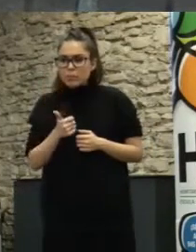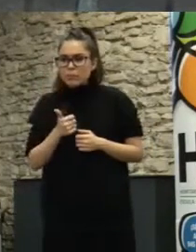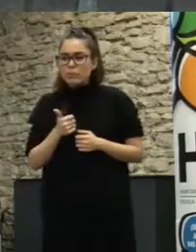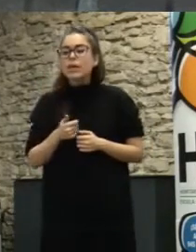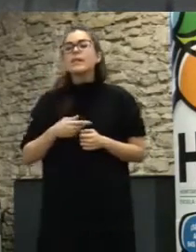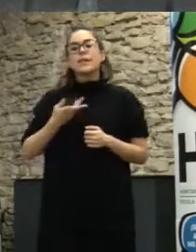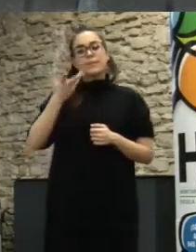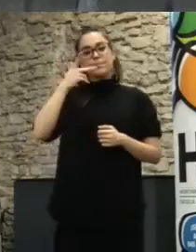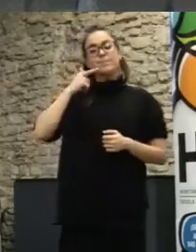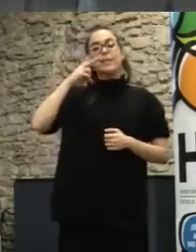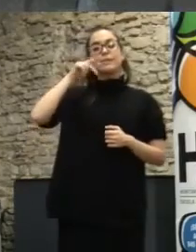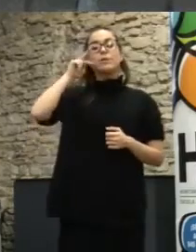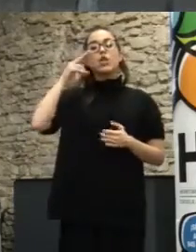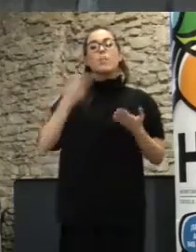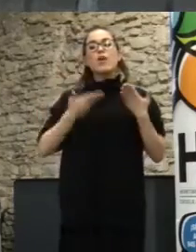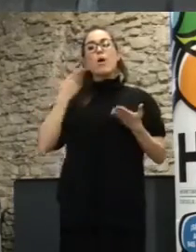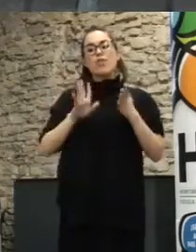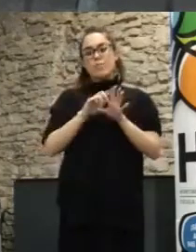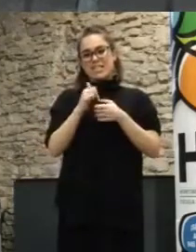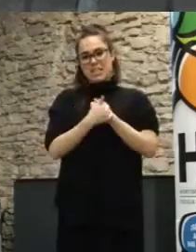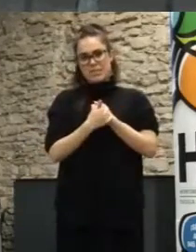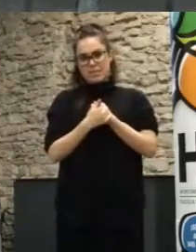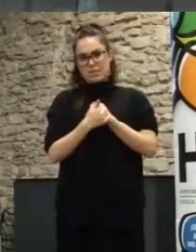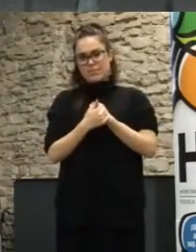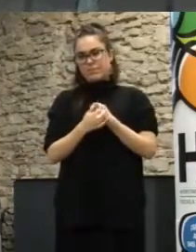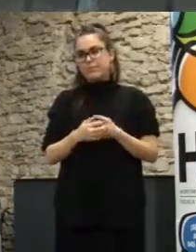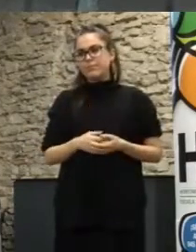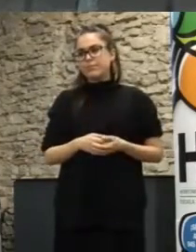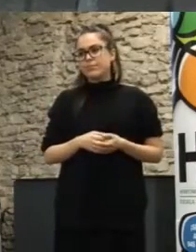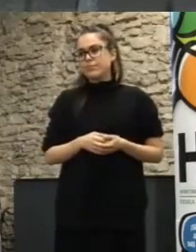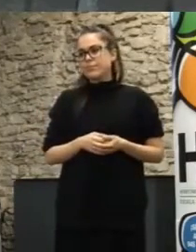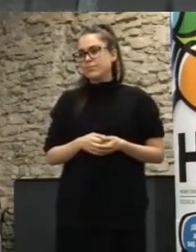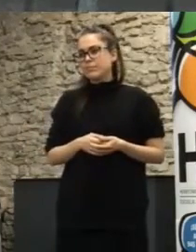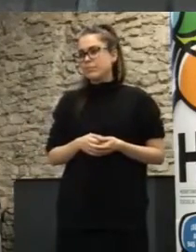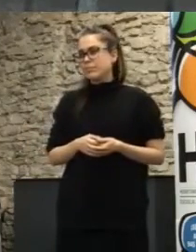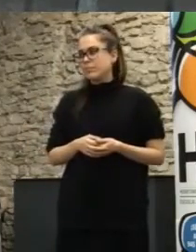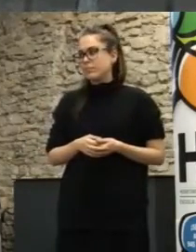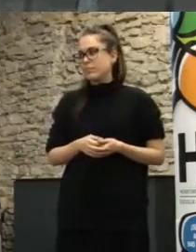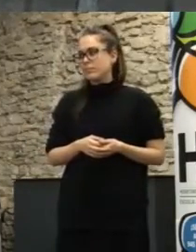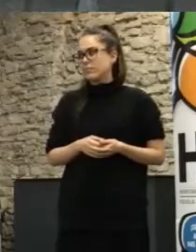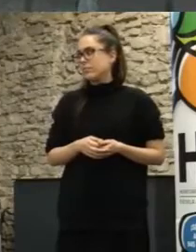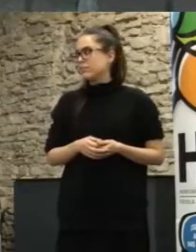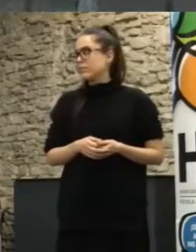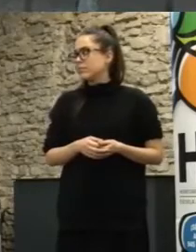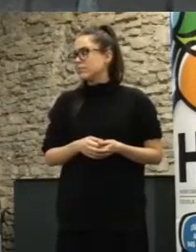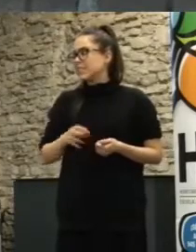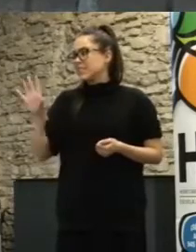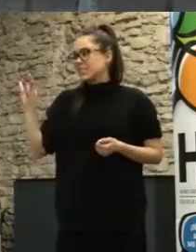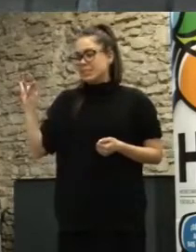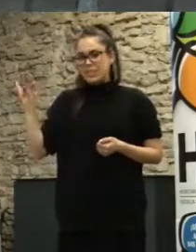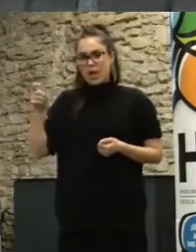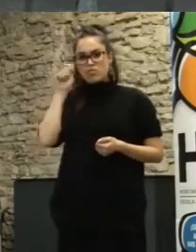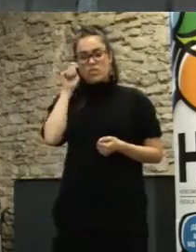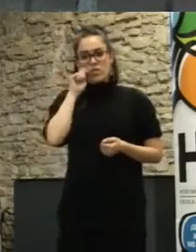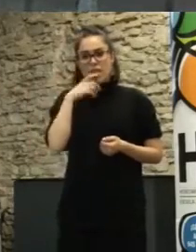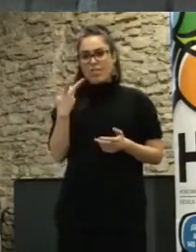participativa de esos procesos que previamente has implantado la política pública pero luego la auditoría ciudadana es una de